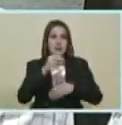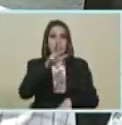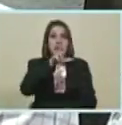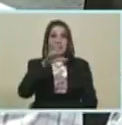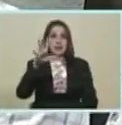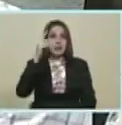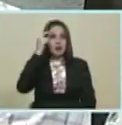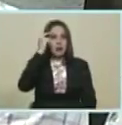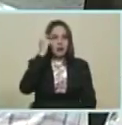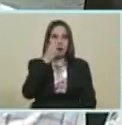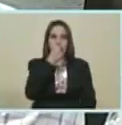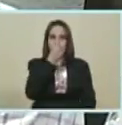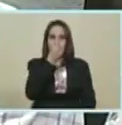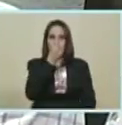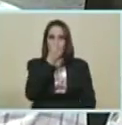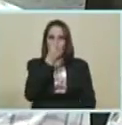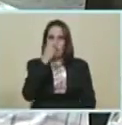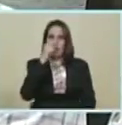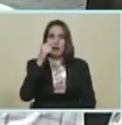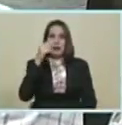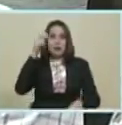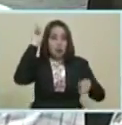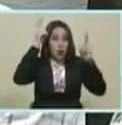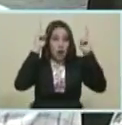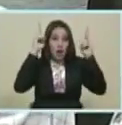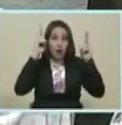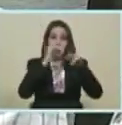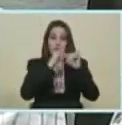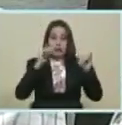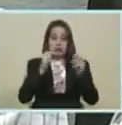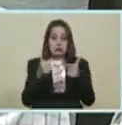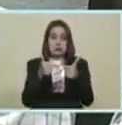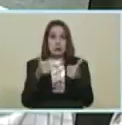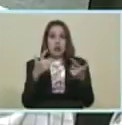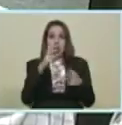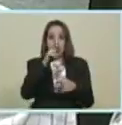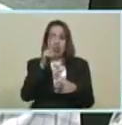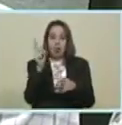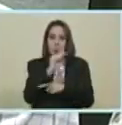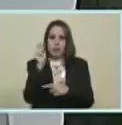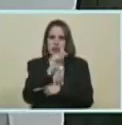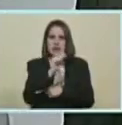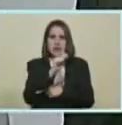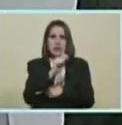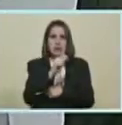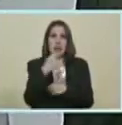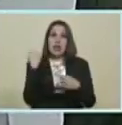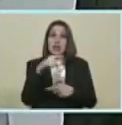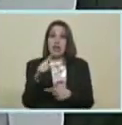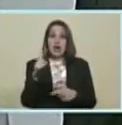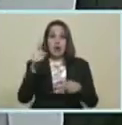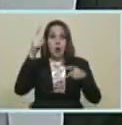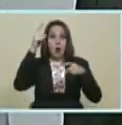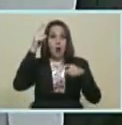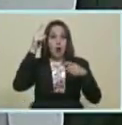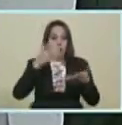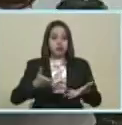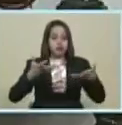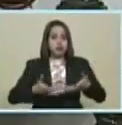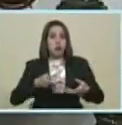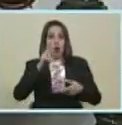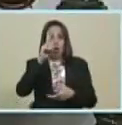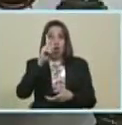35 días Se esteta Un conejito Y en dos meses Y medio En dos meses Tenemos un conejo De 2 kilos y medio